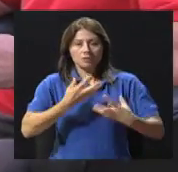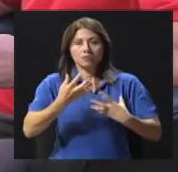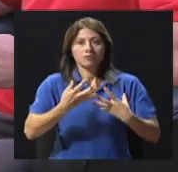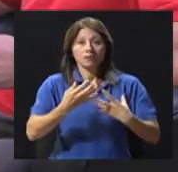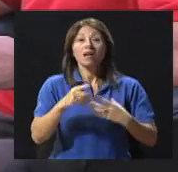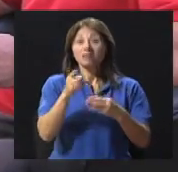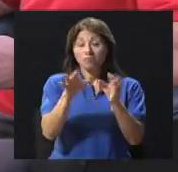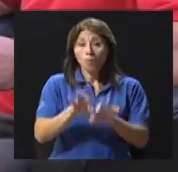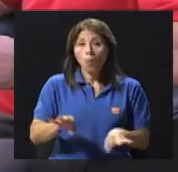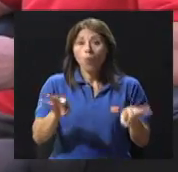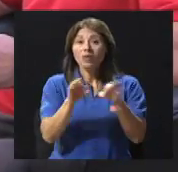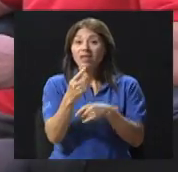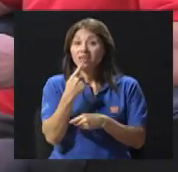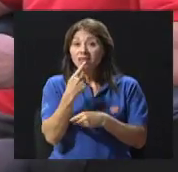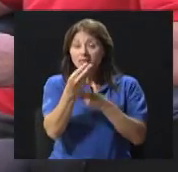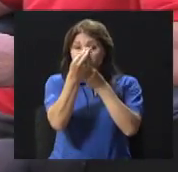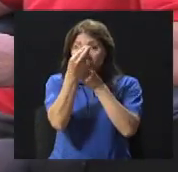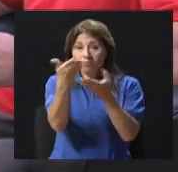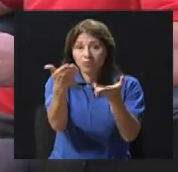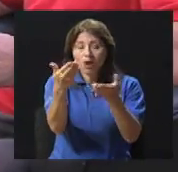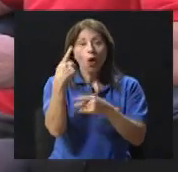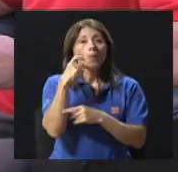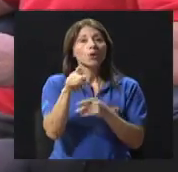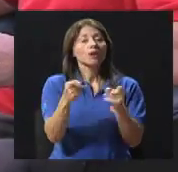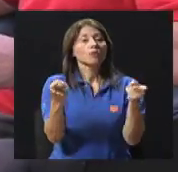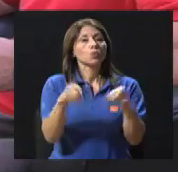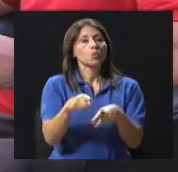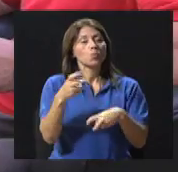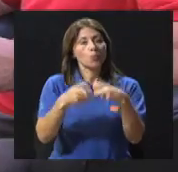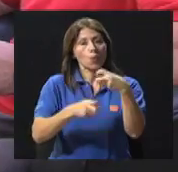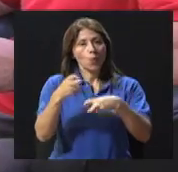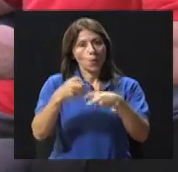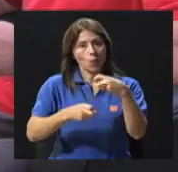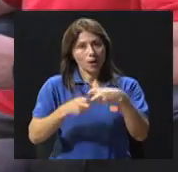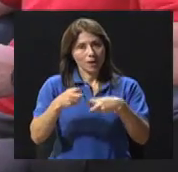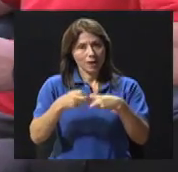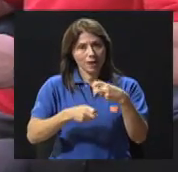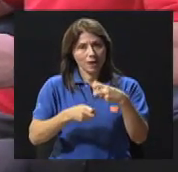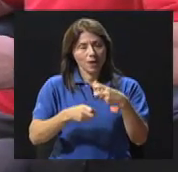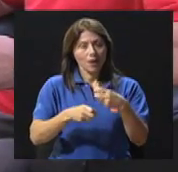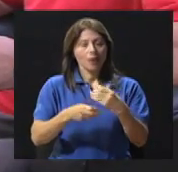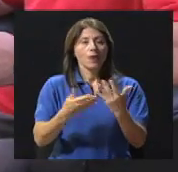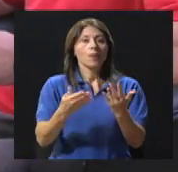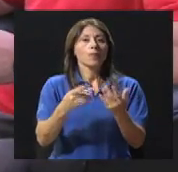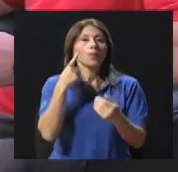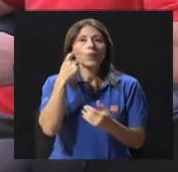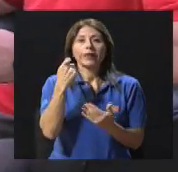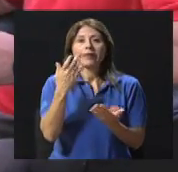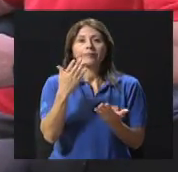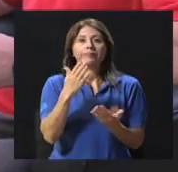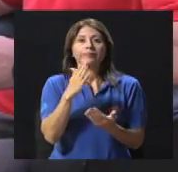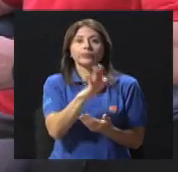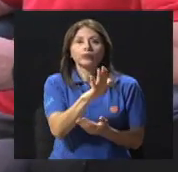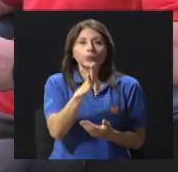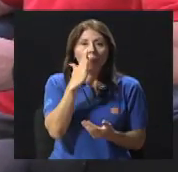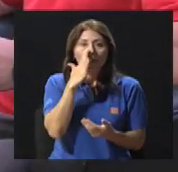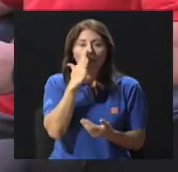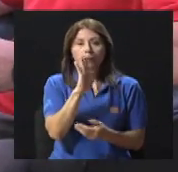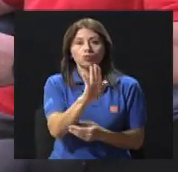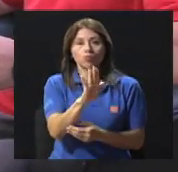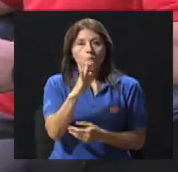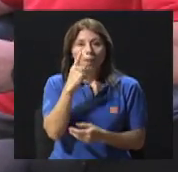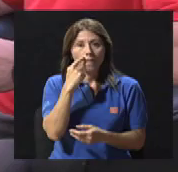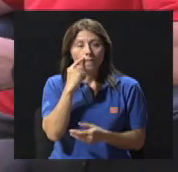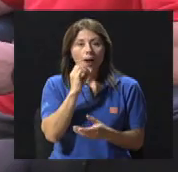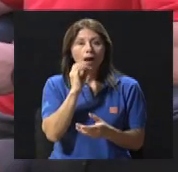aquí es donde hay un verdadero problema, ¿verdad? Porque es mamá o papá o tía, ¿verdad? Que se